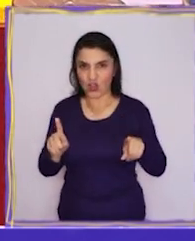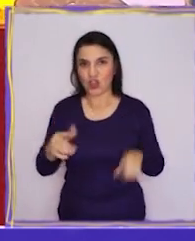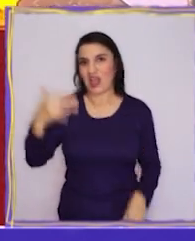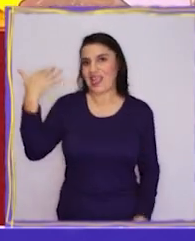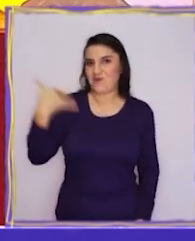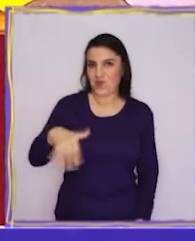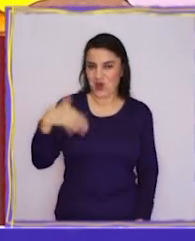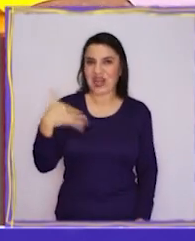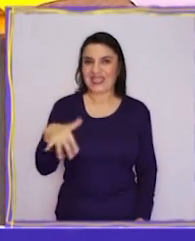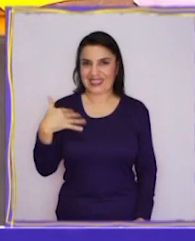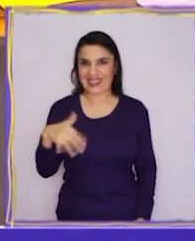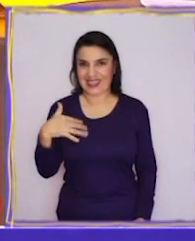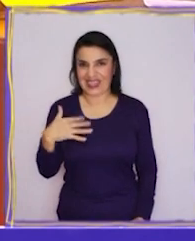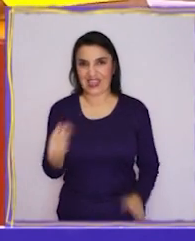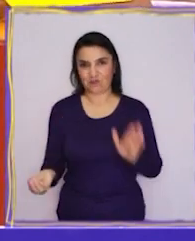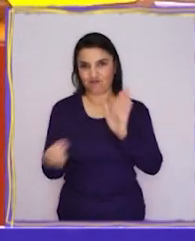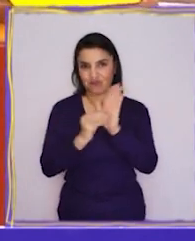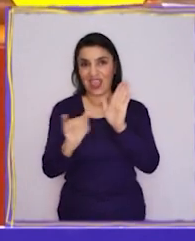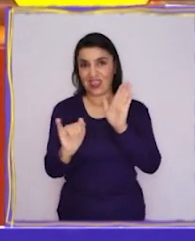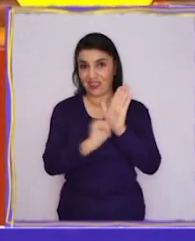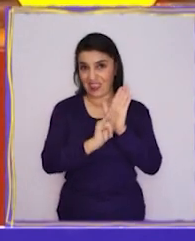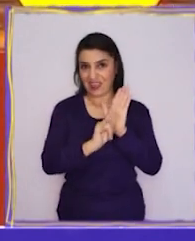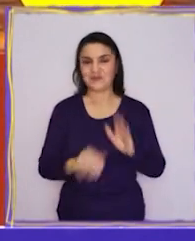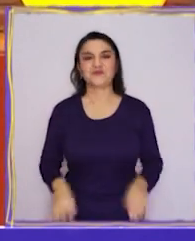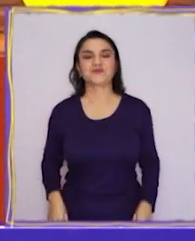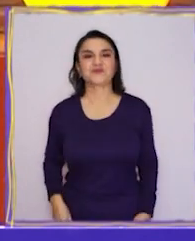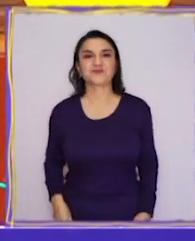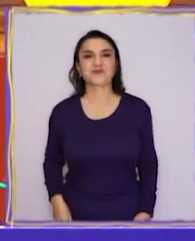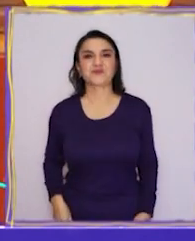parte muy importante de nuestra identidad?